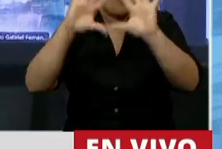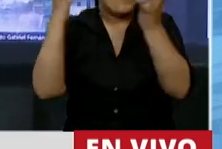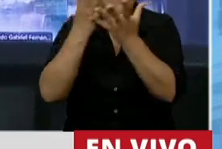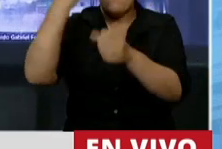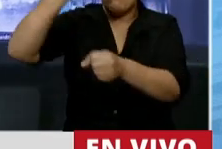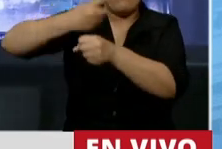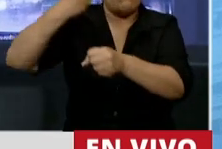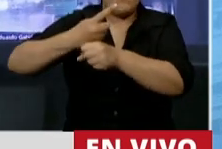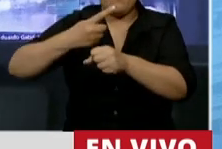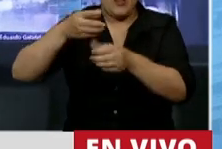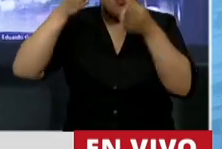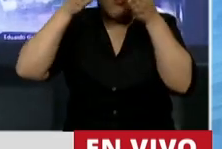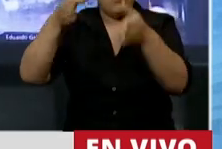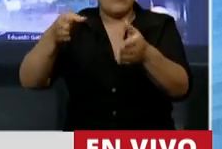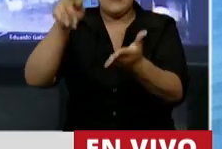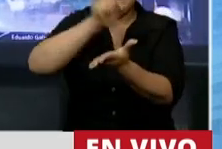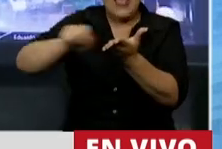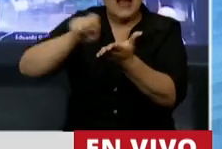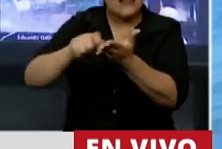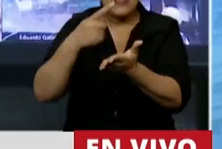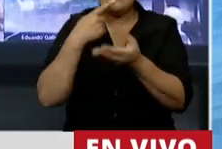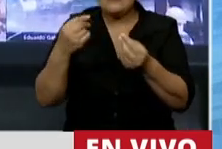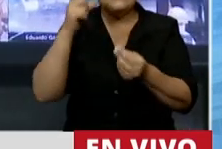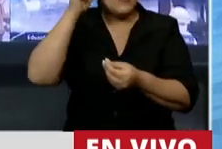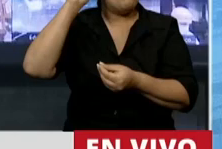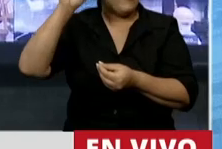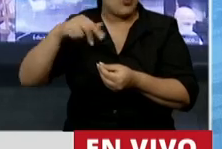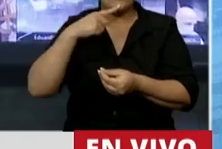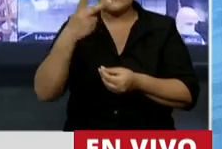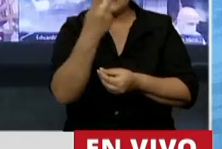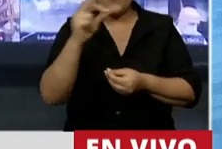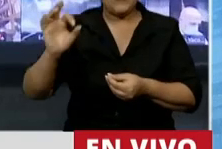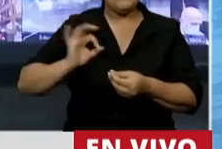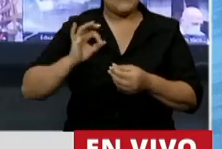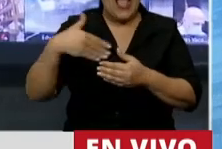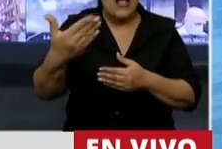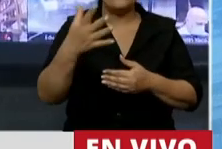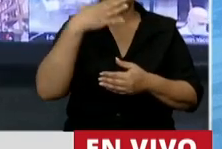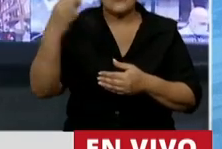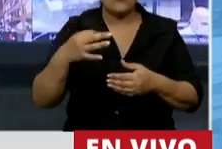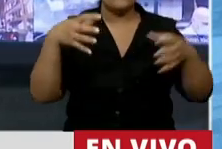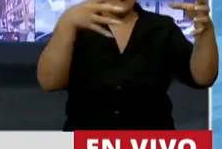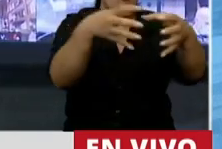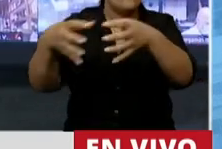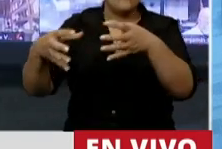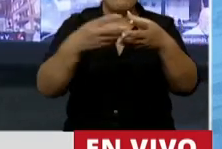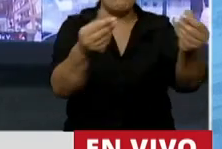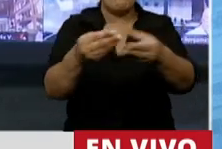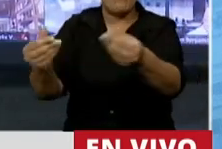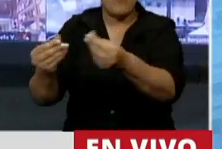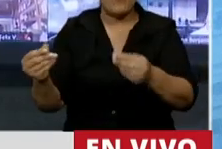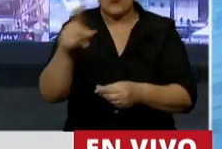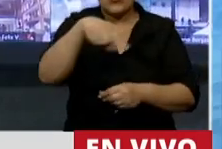prioridad. Y la carta dice, en 20 años desaparecen 200 especies. ¿Saben cuántas